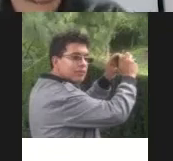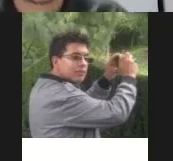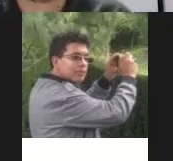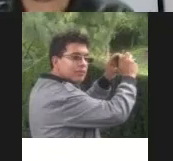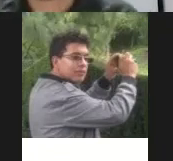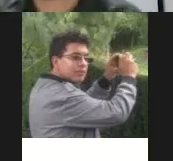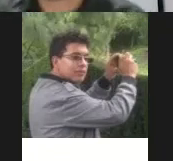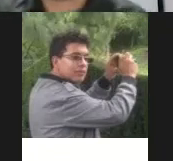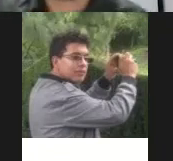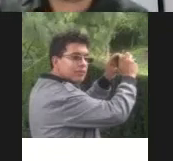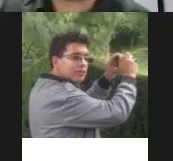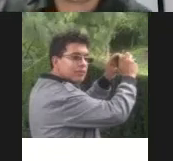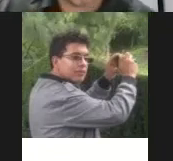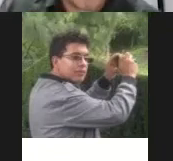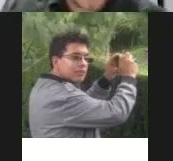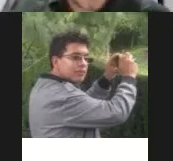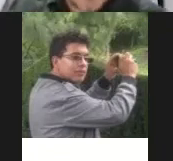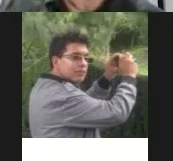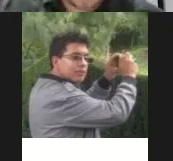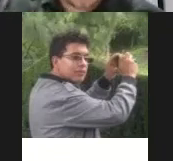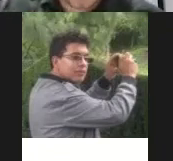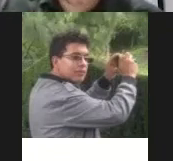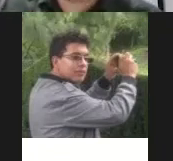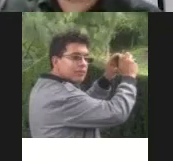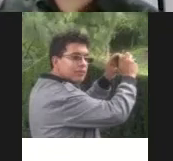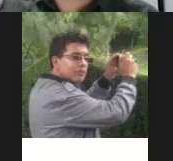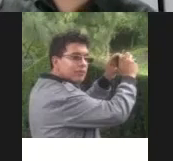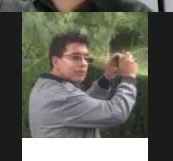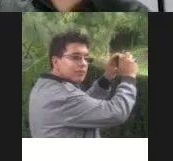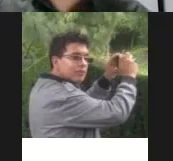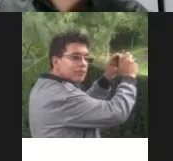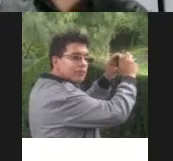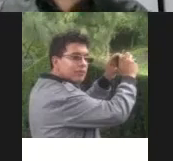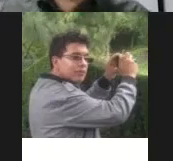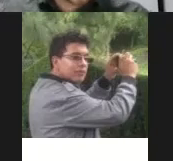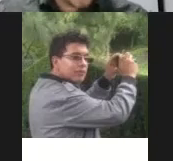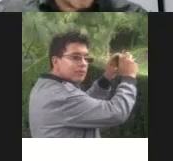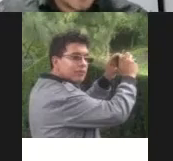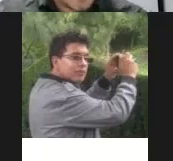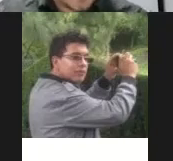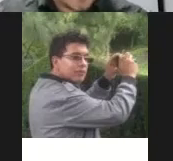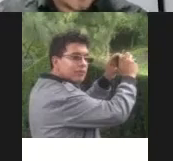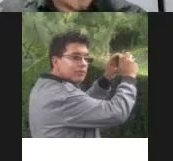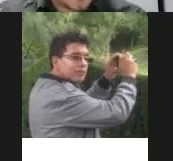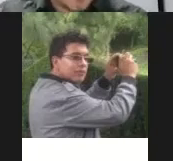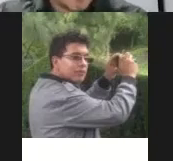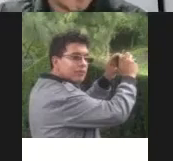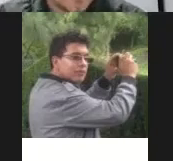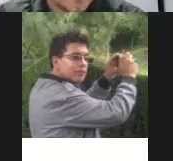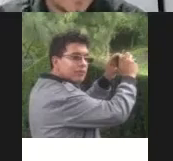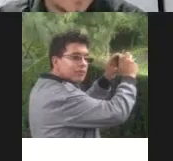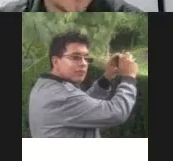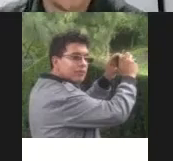sería un método espacial que lo que que lo que se busca es identificar